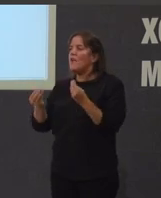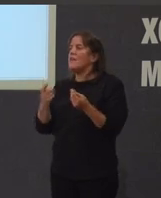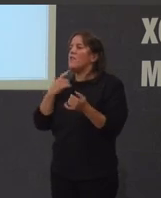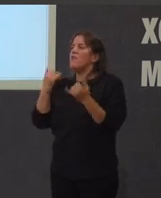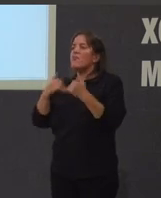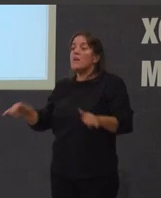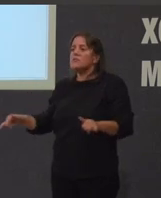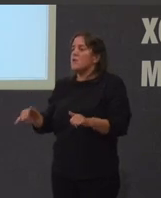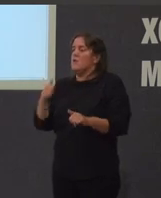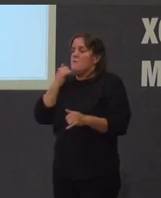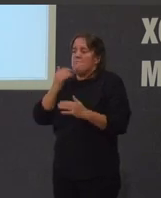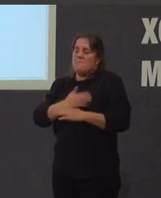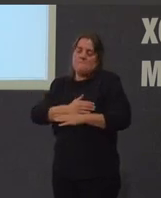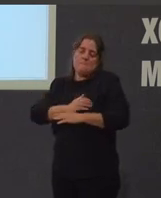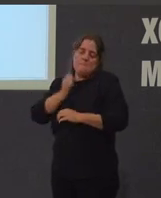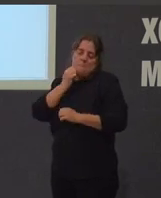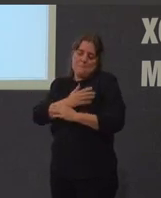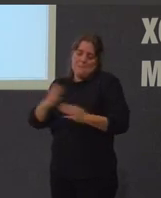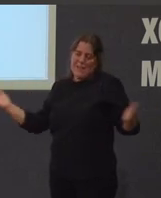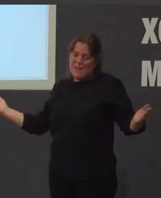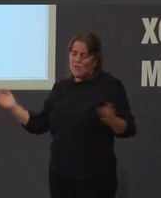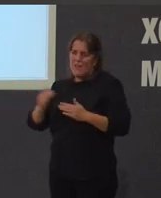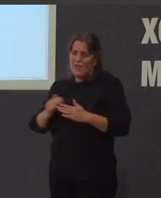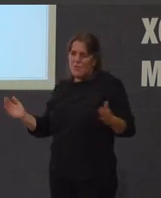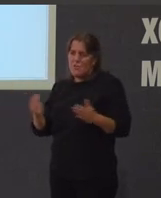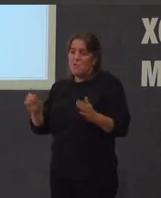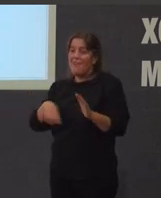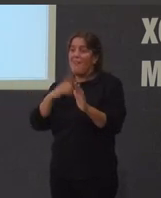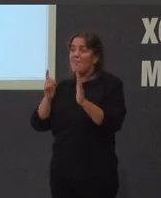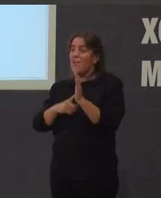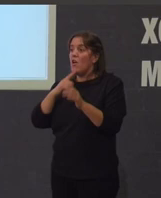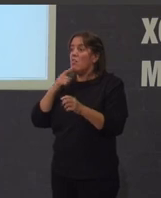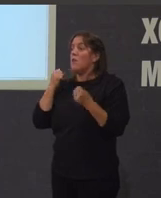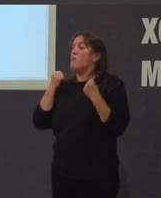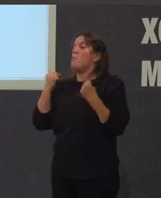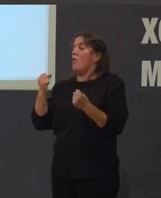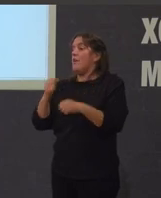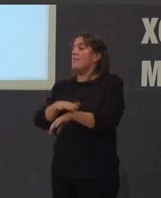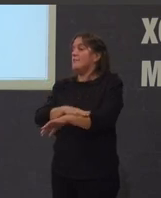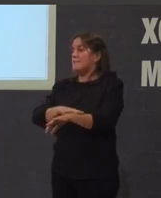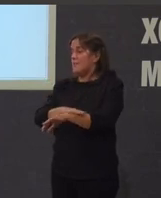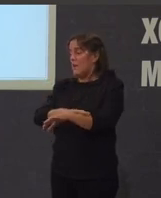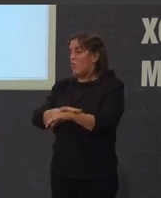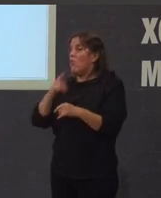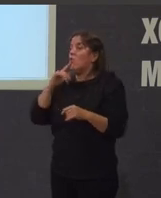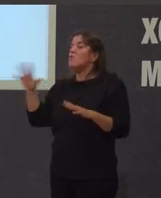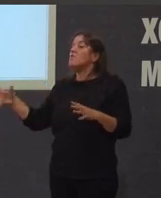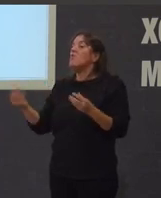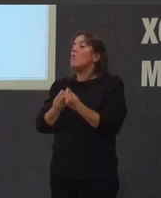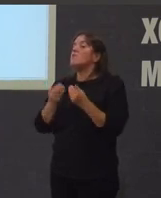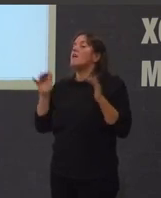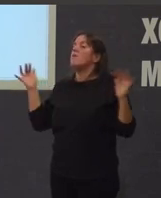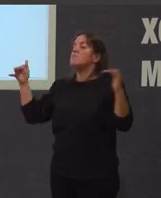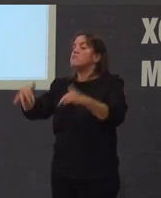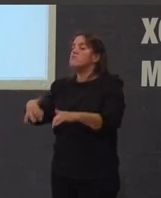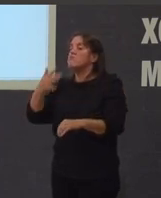brutais macro macro ritos de legitimación do poder do Estado tremendos onde se xuntaban